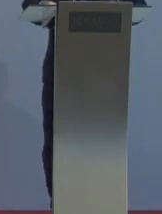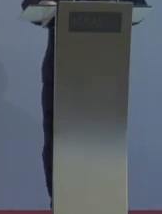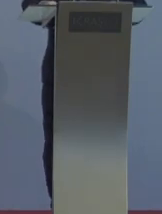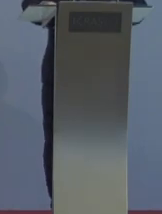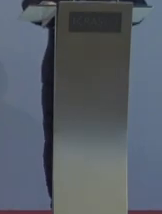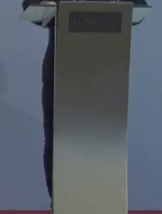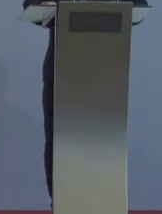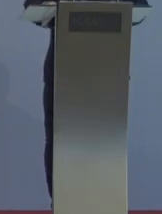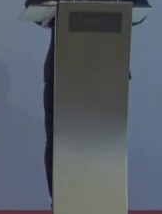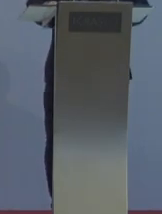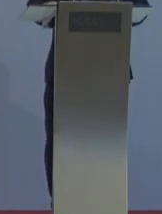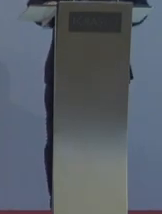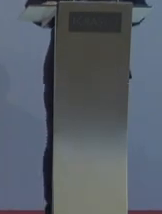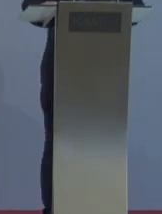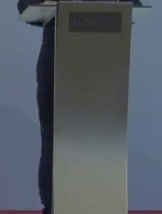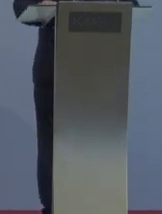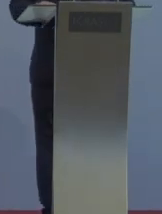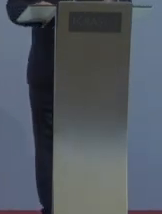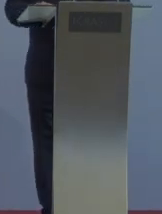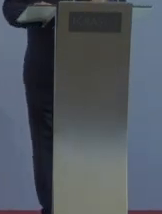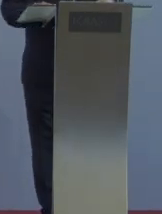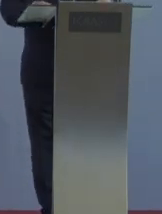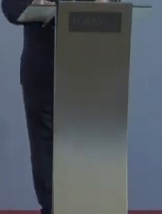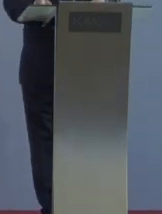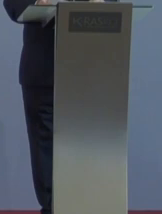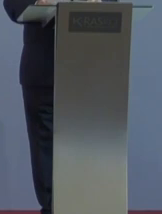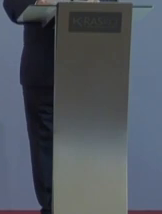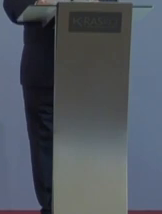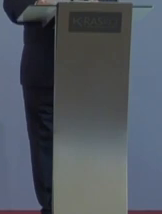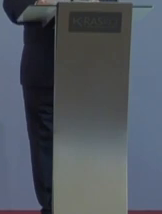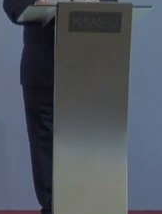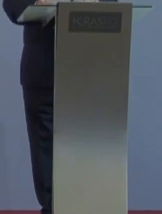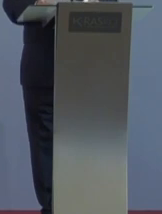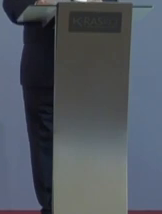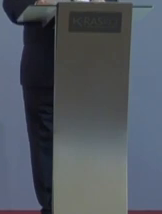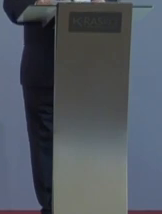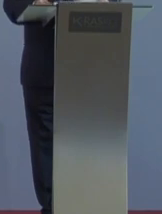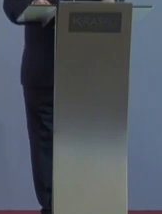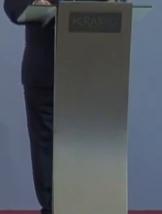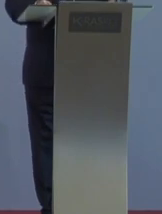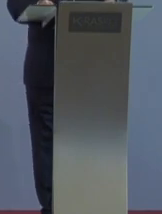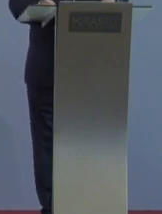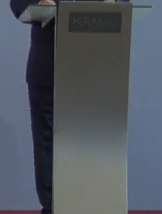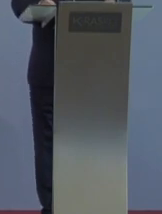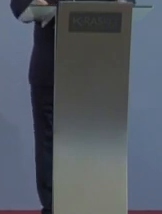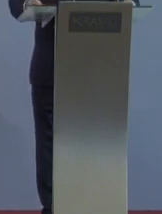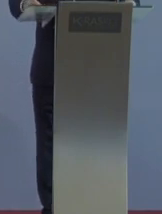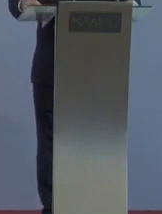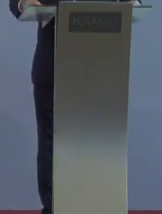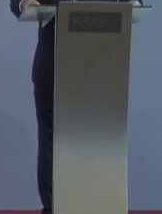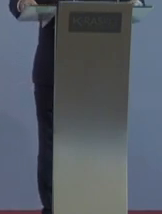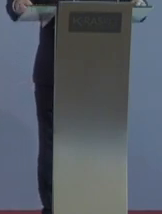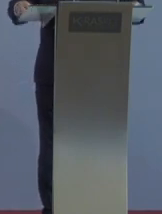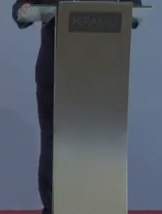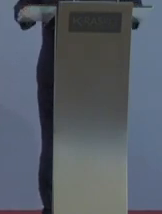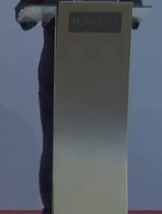Buenos días. Asistimos a la presentación del proyecto que Crasco Research pondrá en marcha en el Parque Científico de